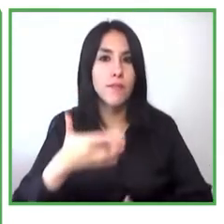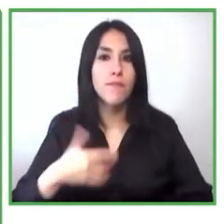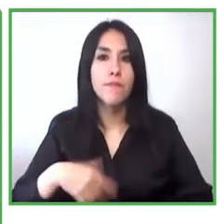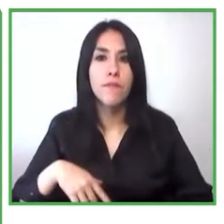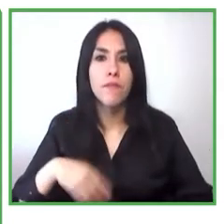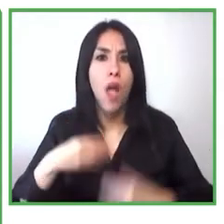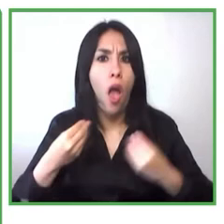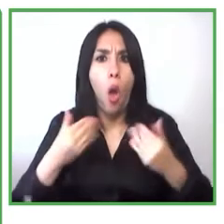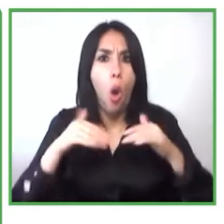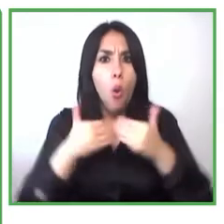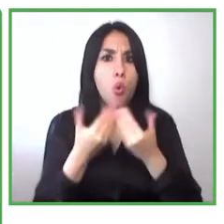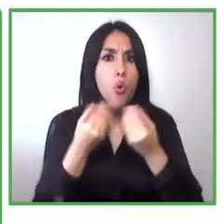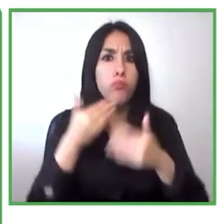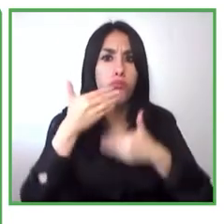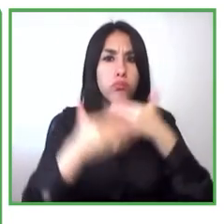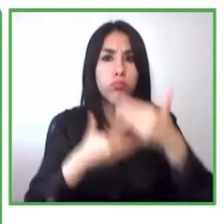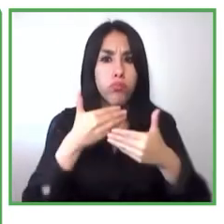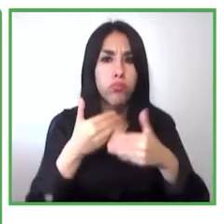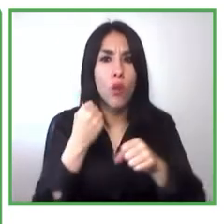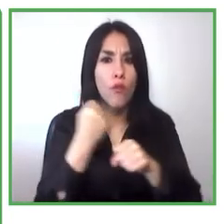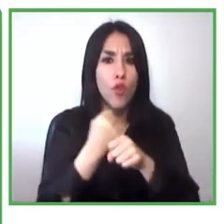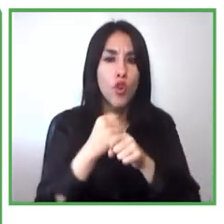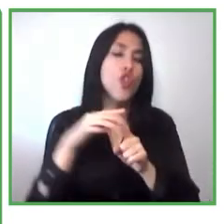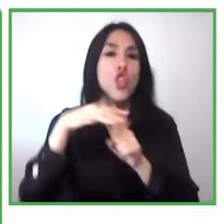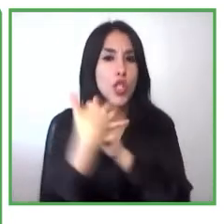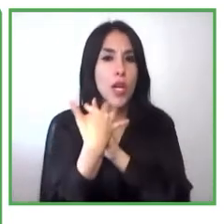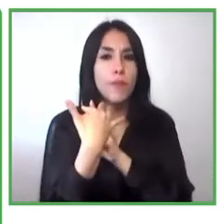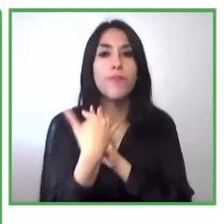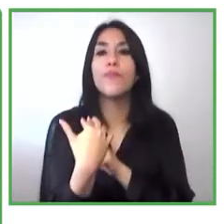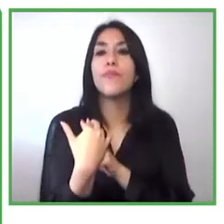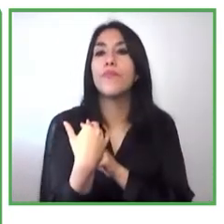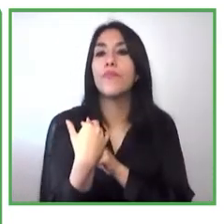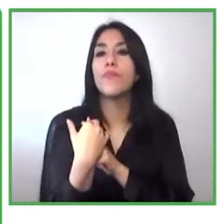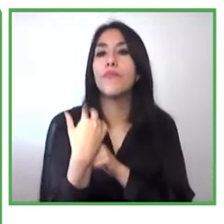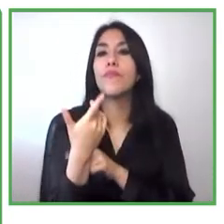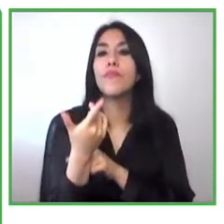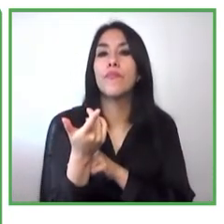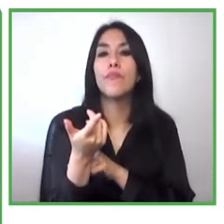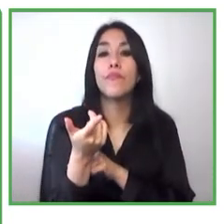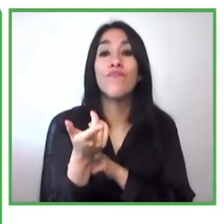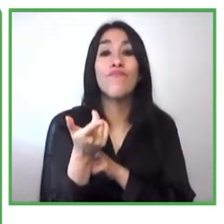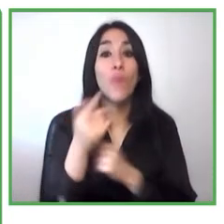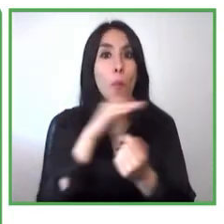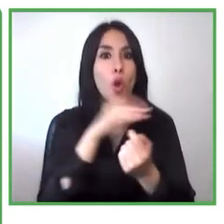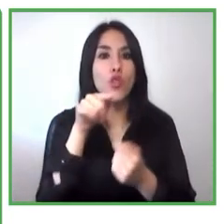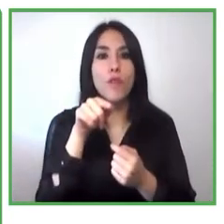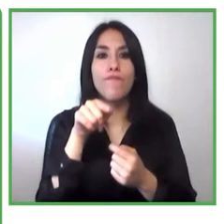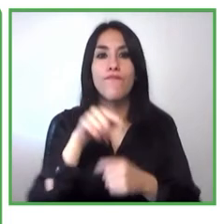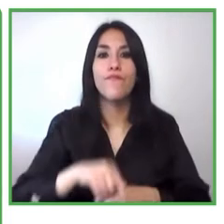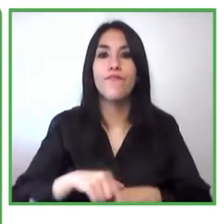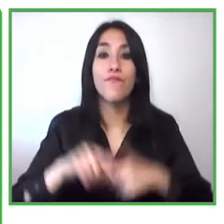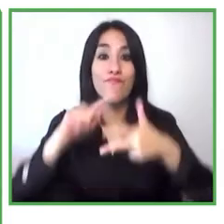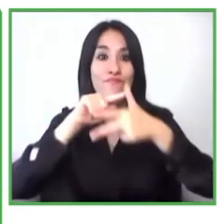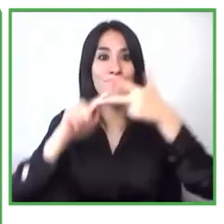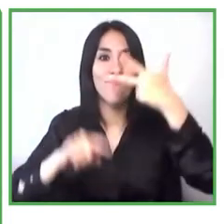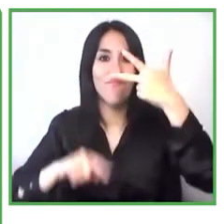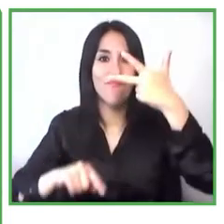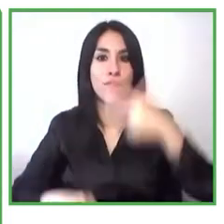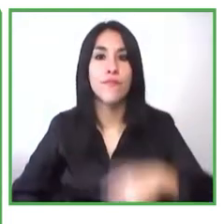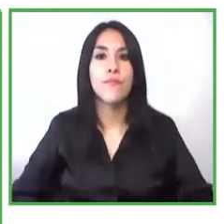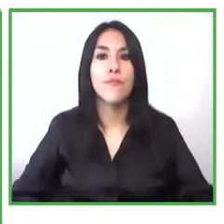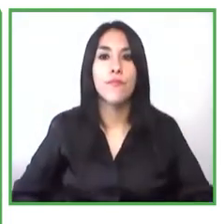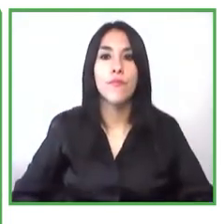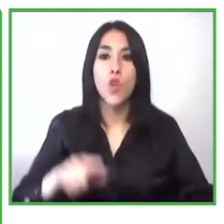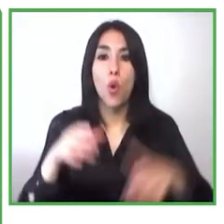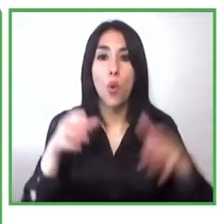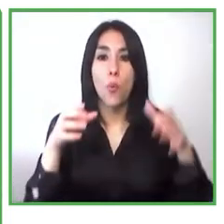diferente ya que este OEDS es a un emprendimiento de una organización de personas con discapacidad finalmente cuáles